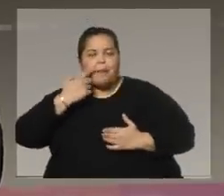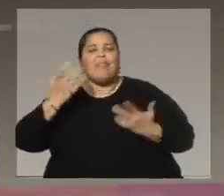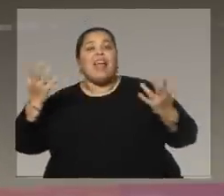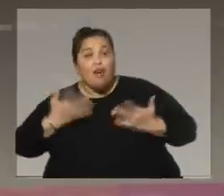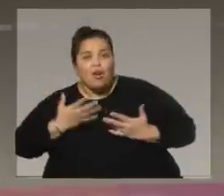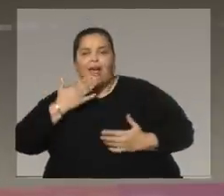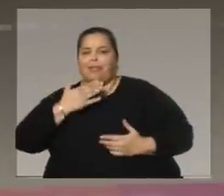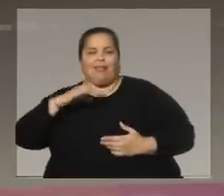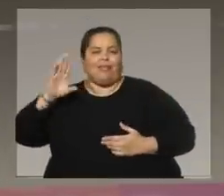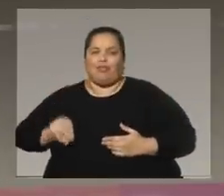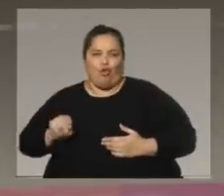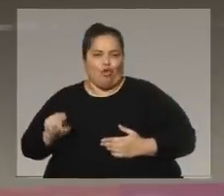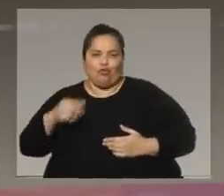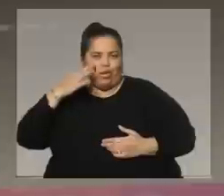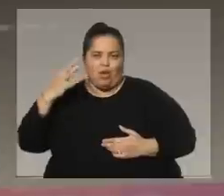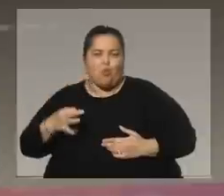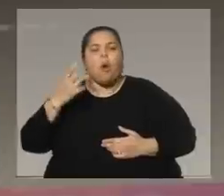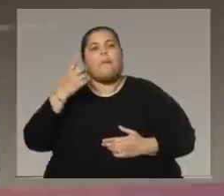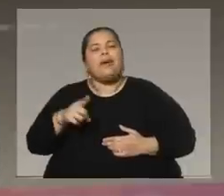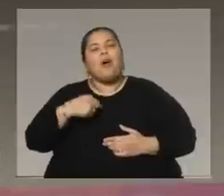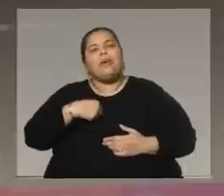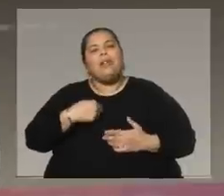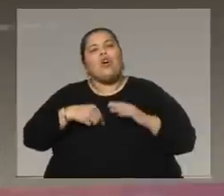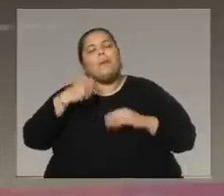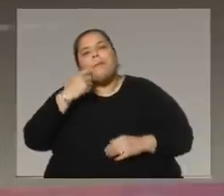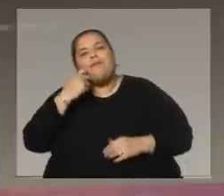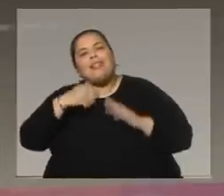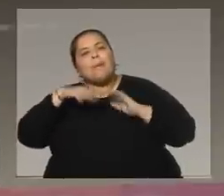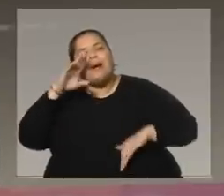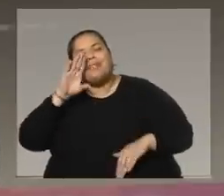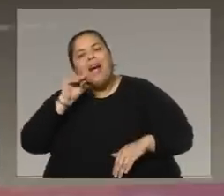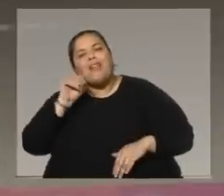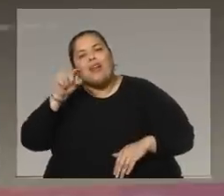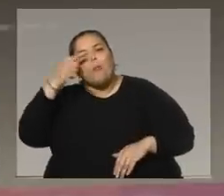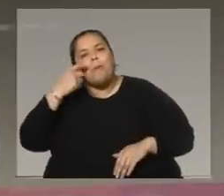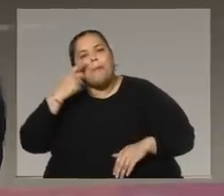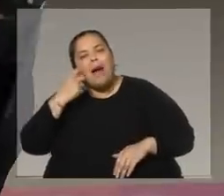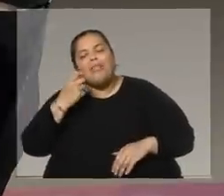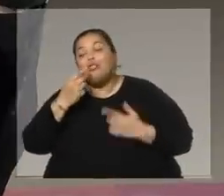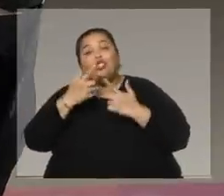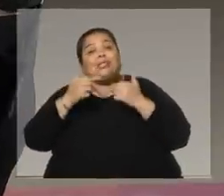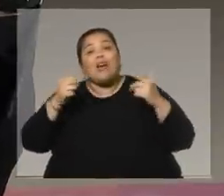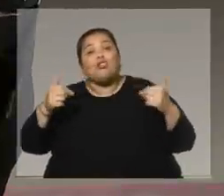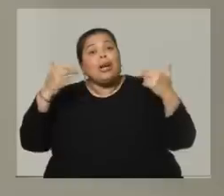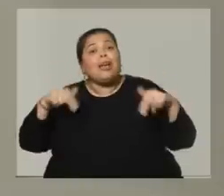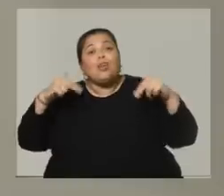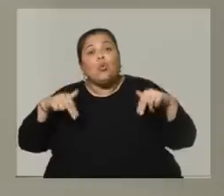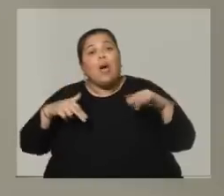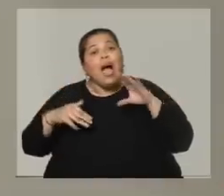Pero lo que me falta hablar con él es aquello que nunca se habló. Claro.